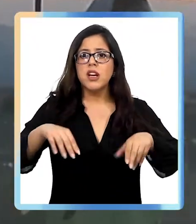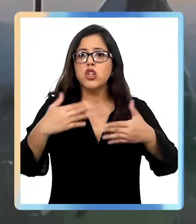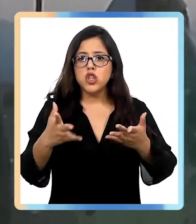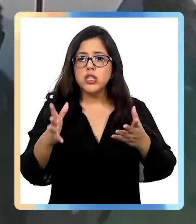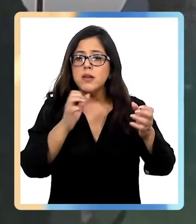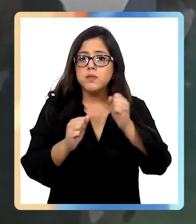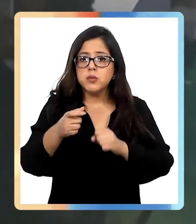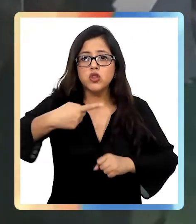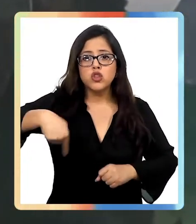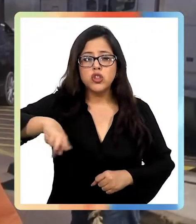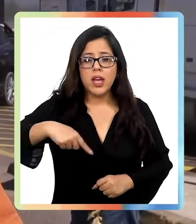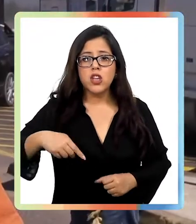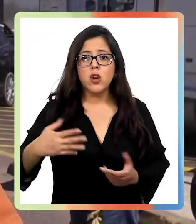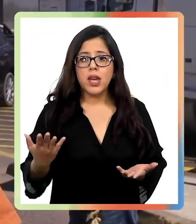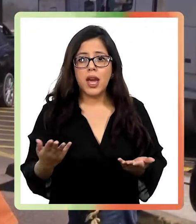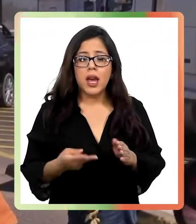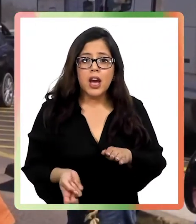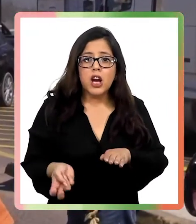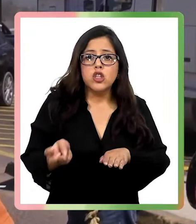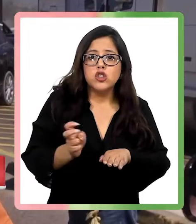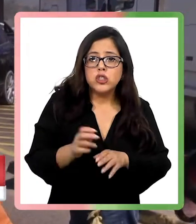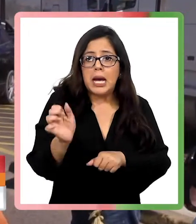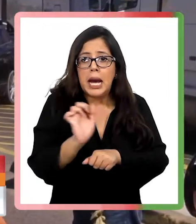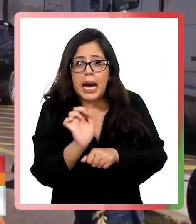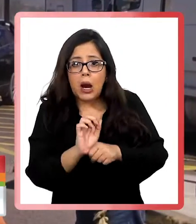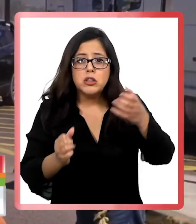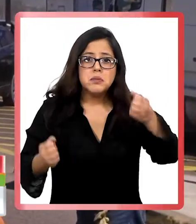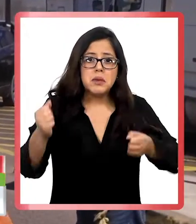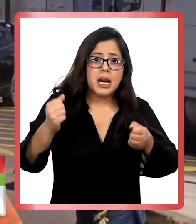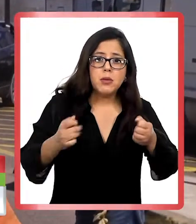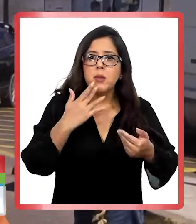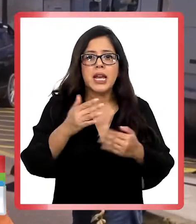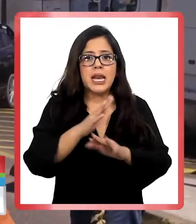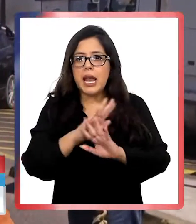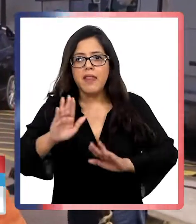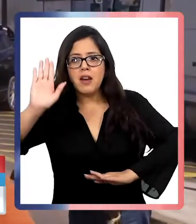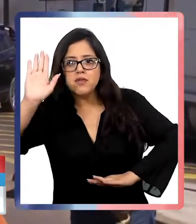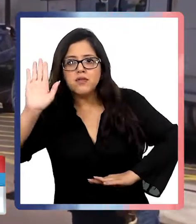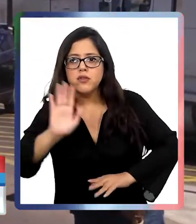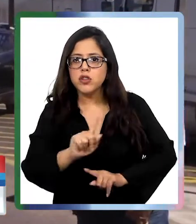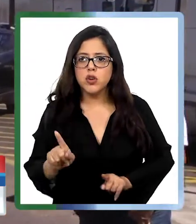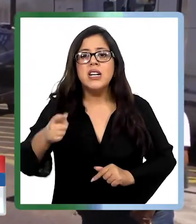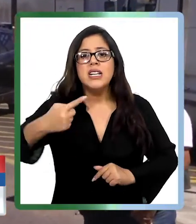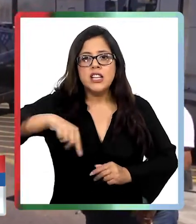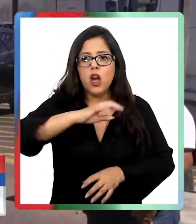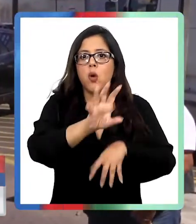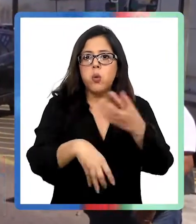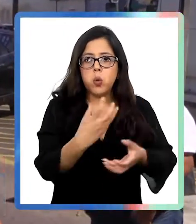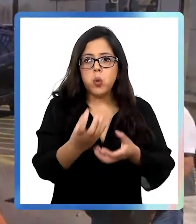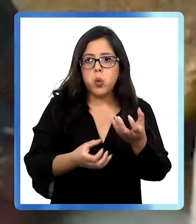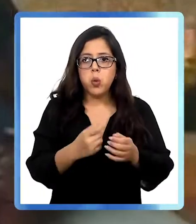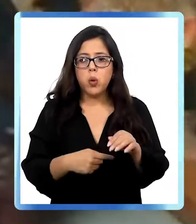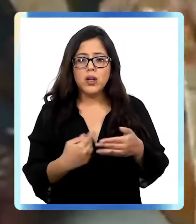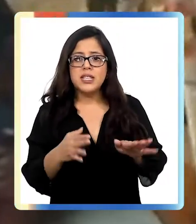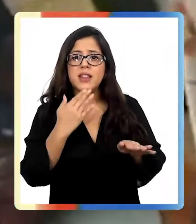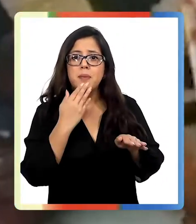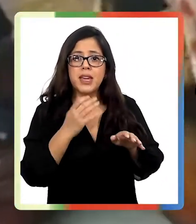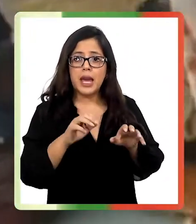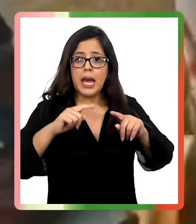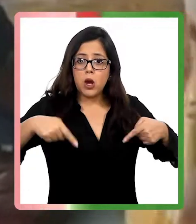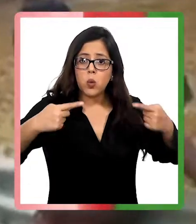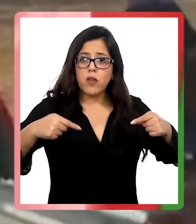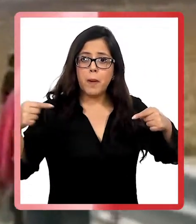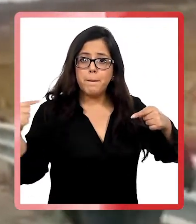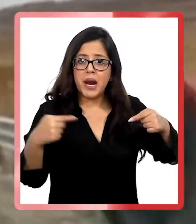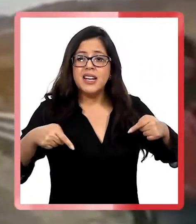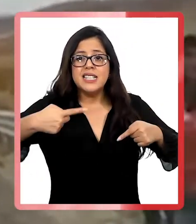desesperación de ellos por subirse a algún vehículo para andar, porque nadie les para. Entonces ellos hacen barricadas, pinchan los neumáticos, entonces ellos se